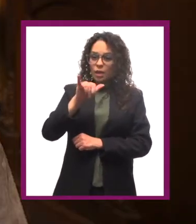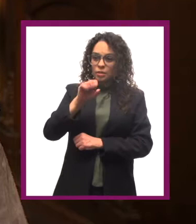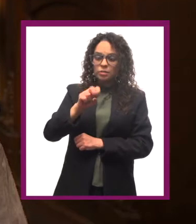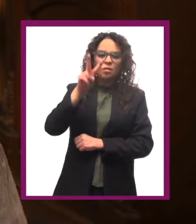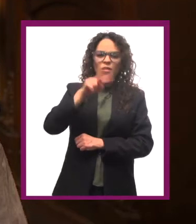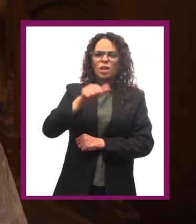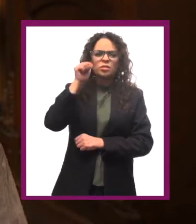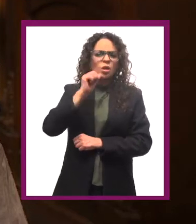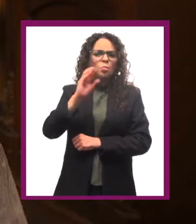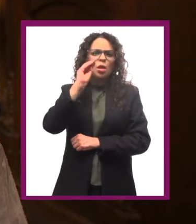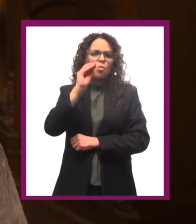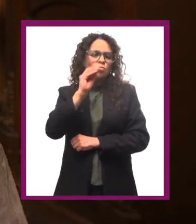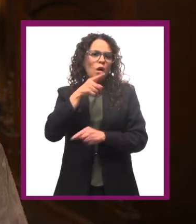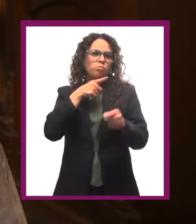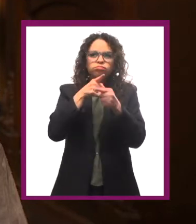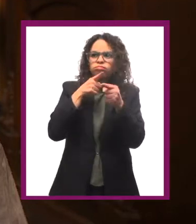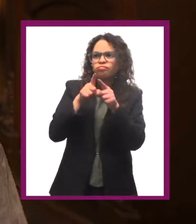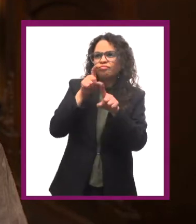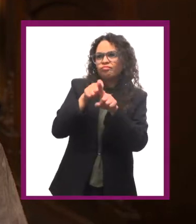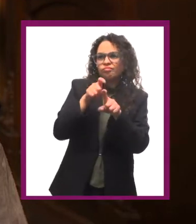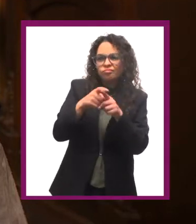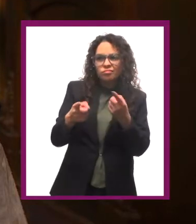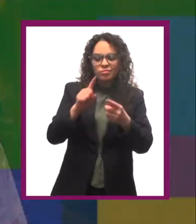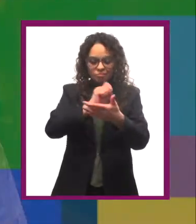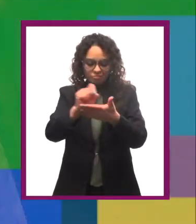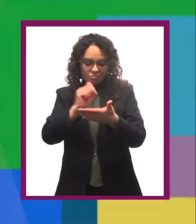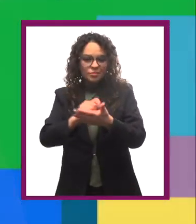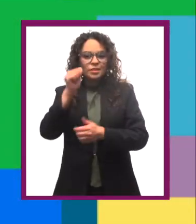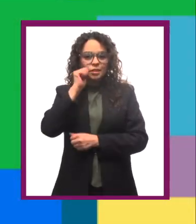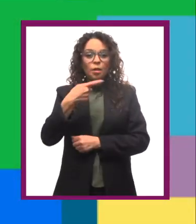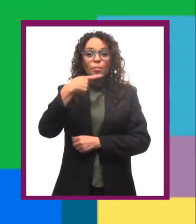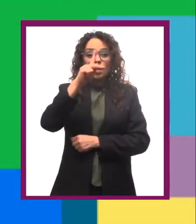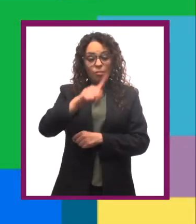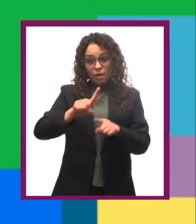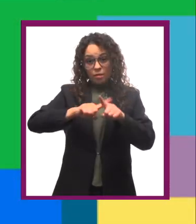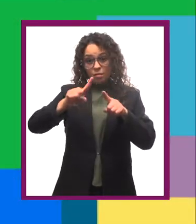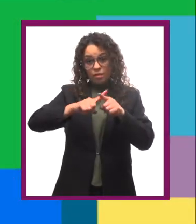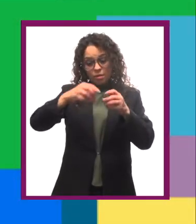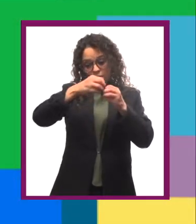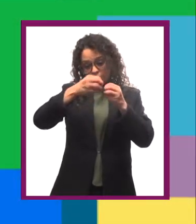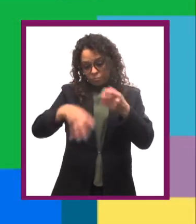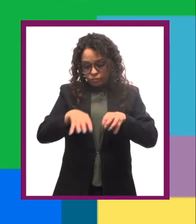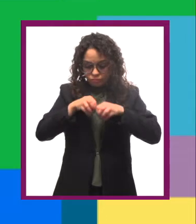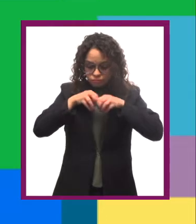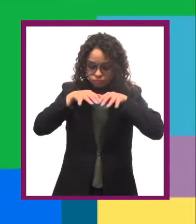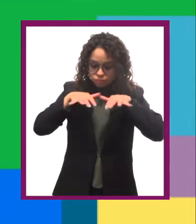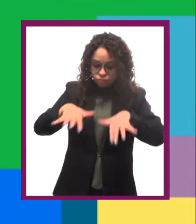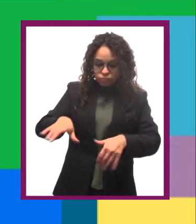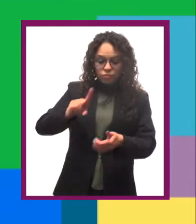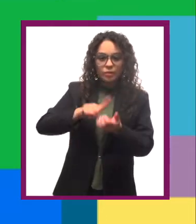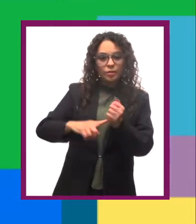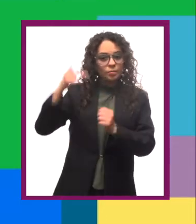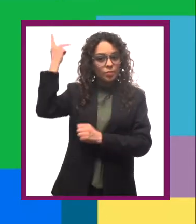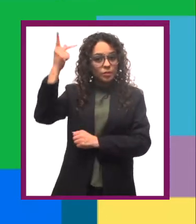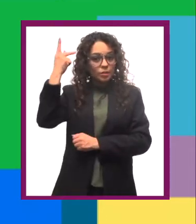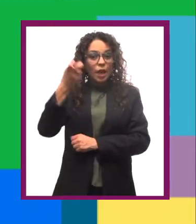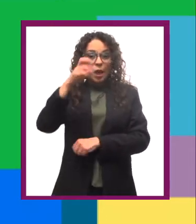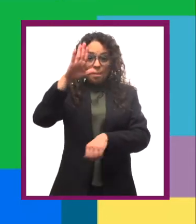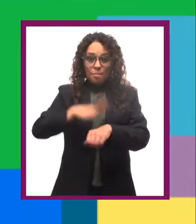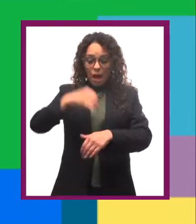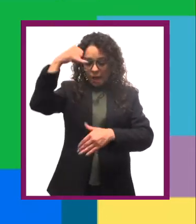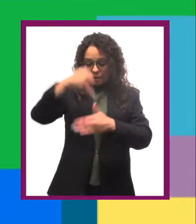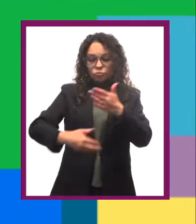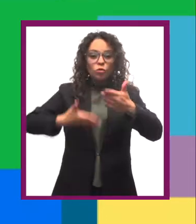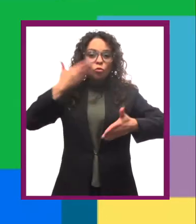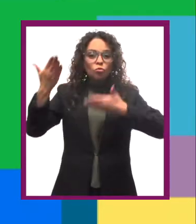enfrentado fuertes críticas, pero lo cierto es que de todas las ramas de la psicología es la que más ha revolucionado